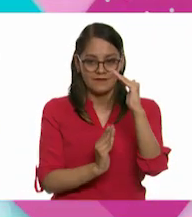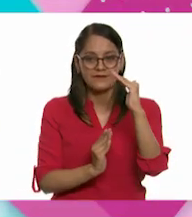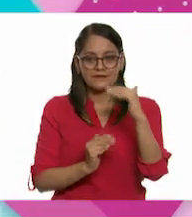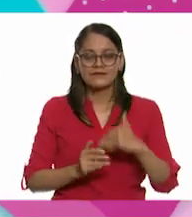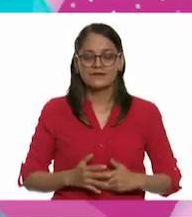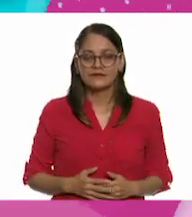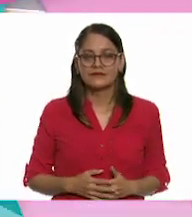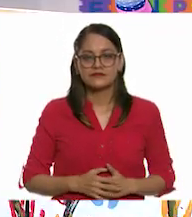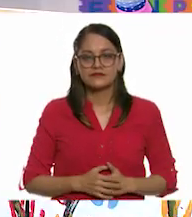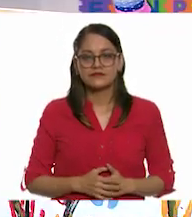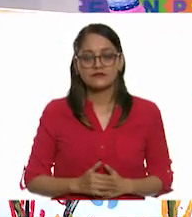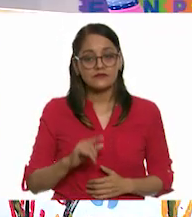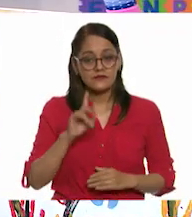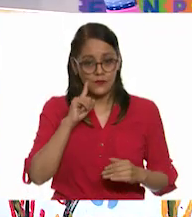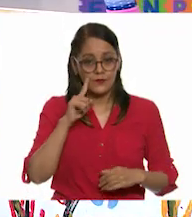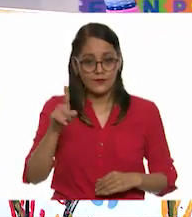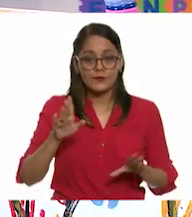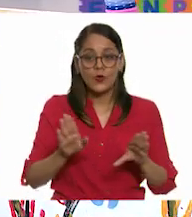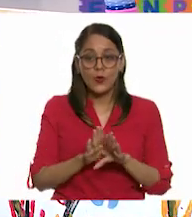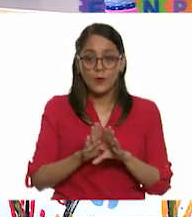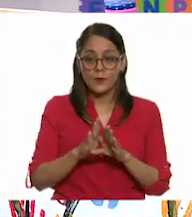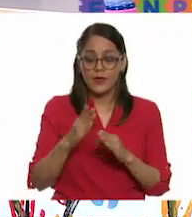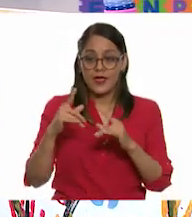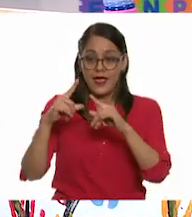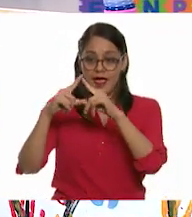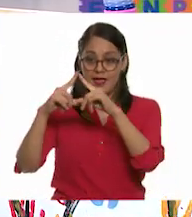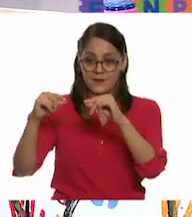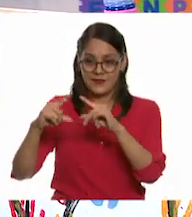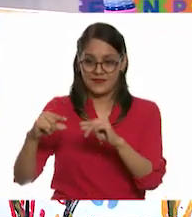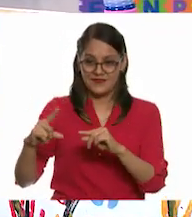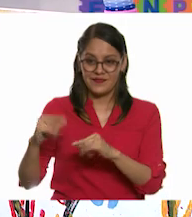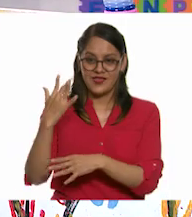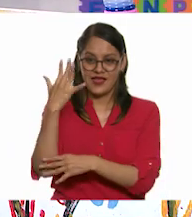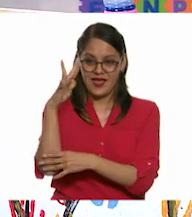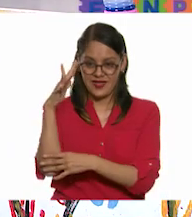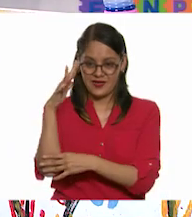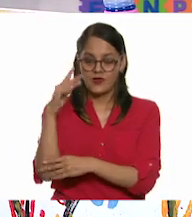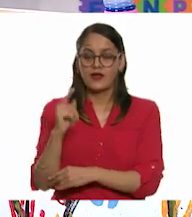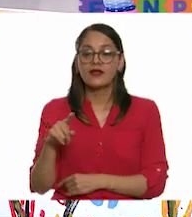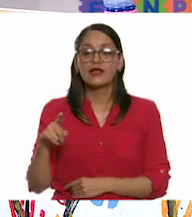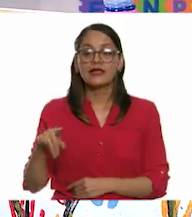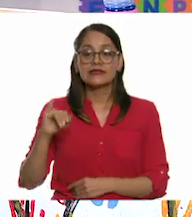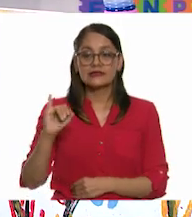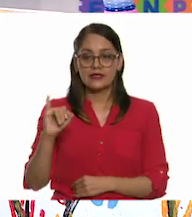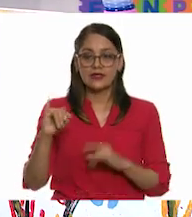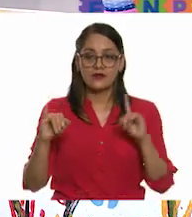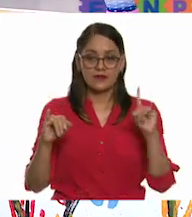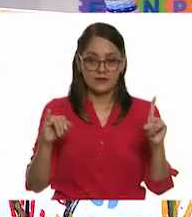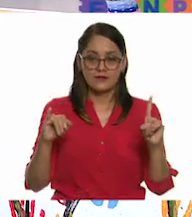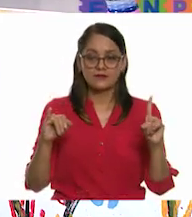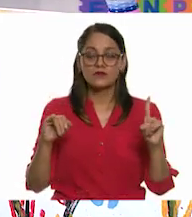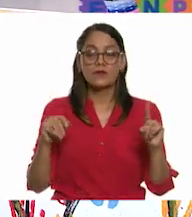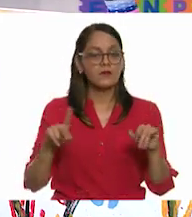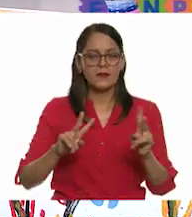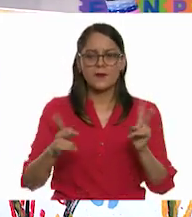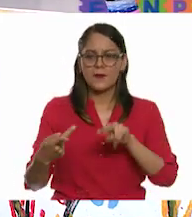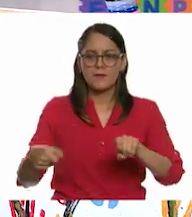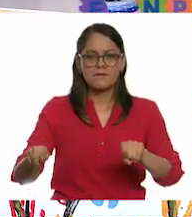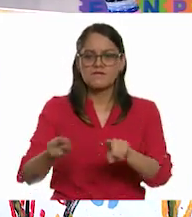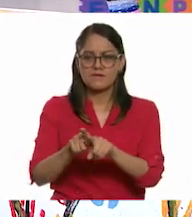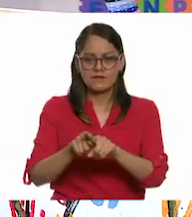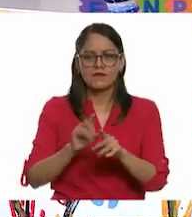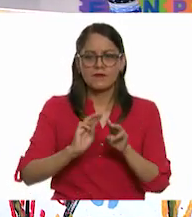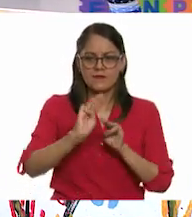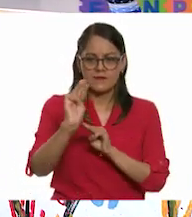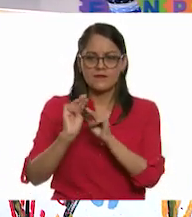Exacto. Y vemos cómo el arbolito, tanto del lado izquierdo como del lado derecho, está exactamente en la misma